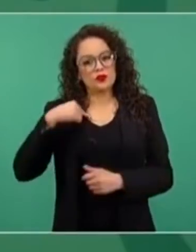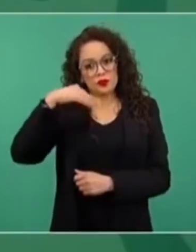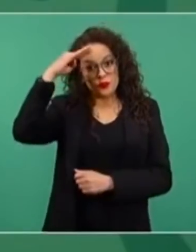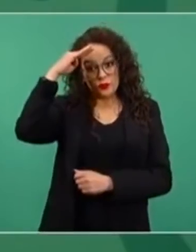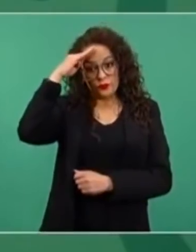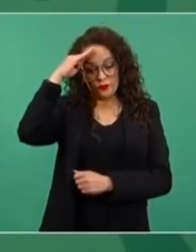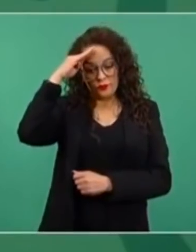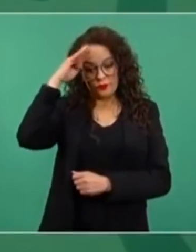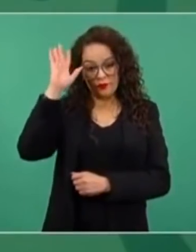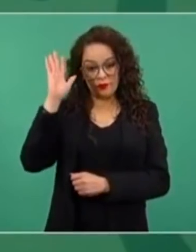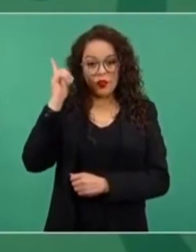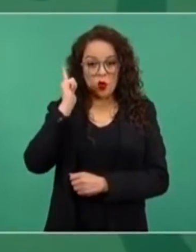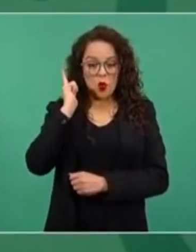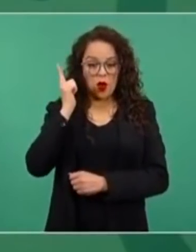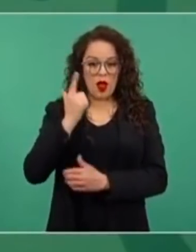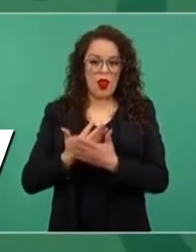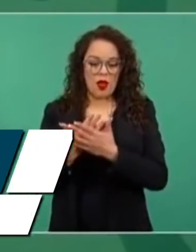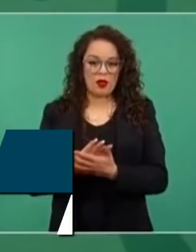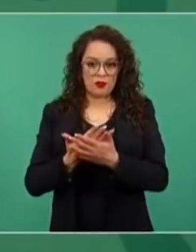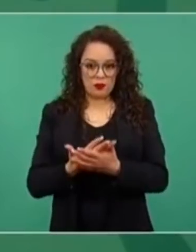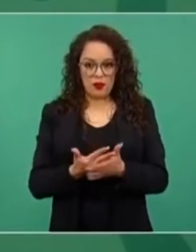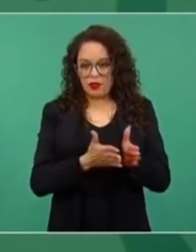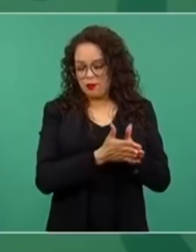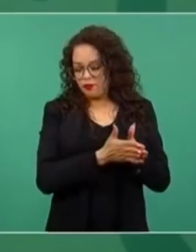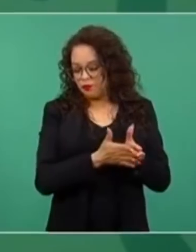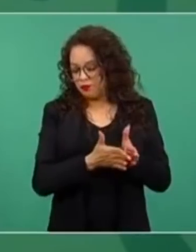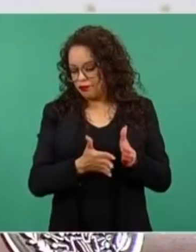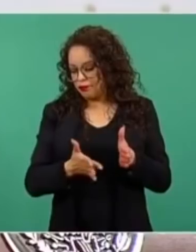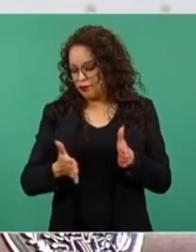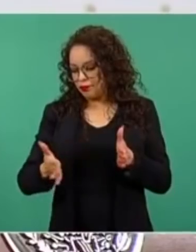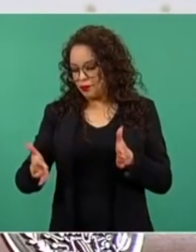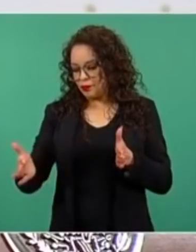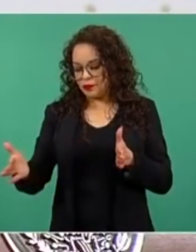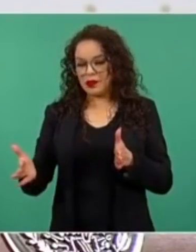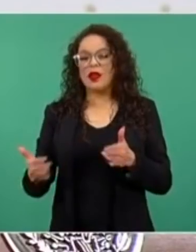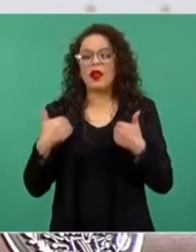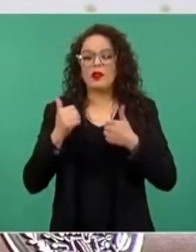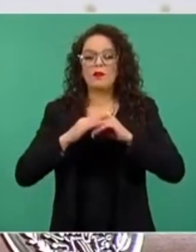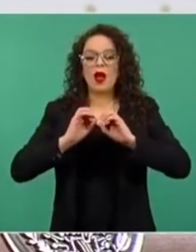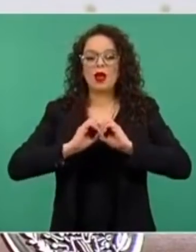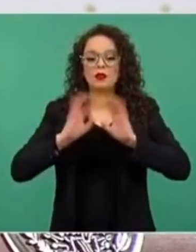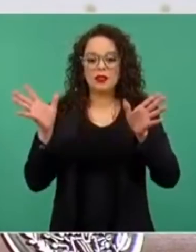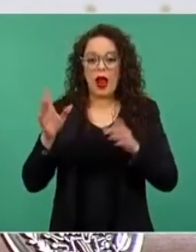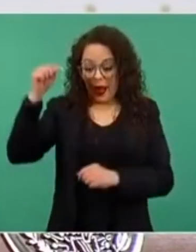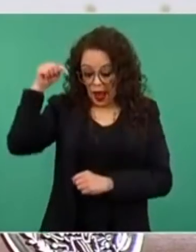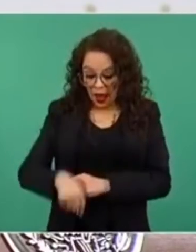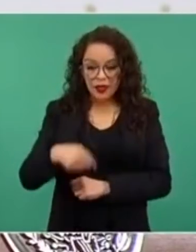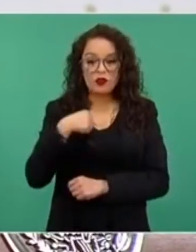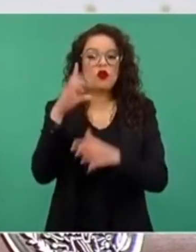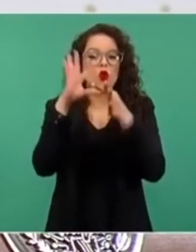paso del tiempo se vaya aclarando más, se conozca la iniciativa, como se va a explicar aquí